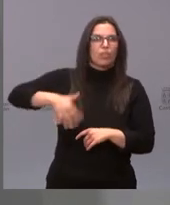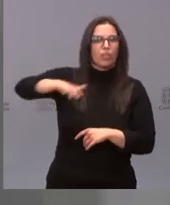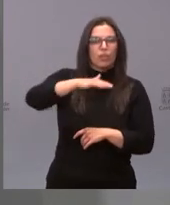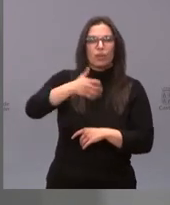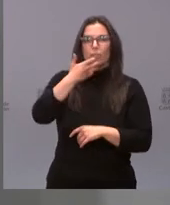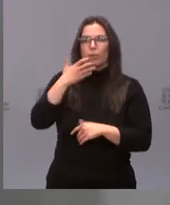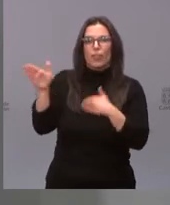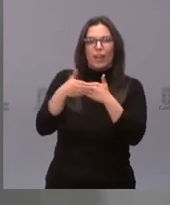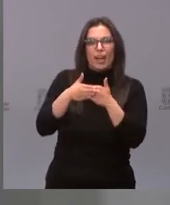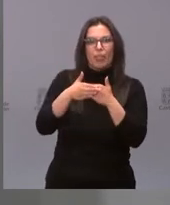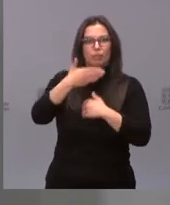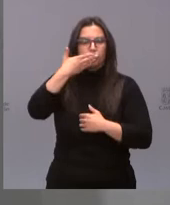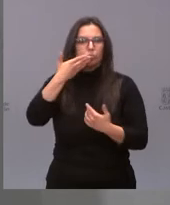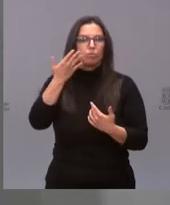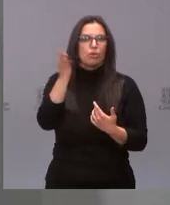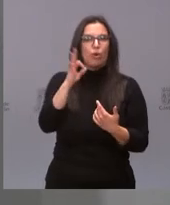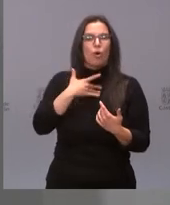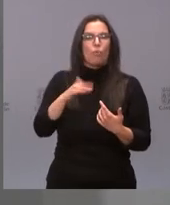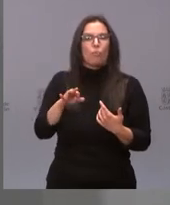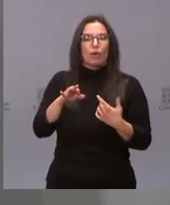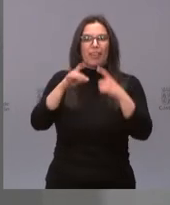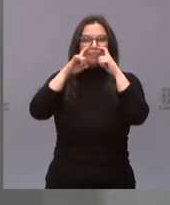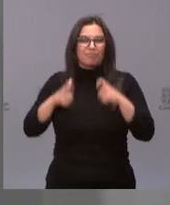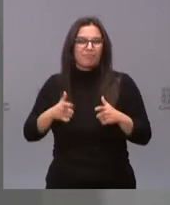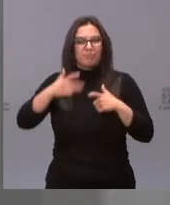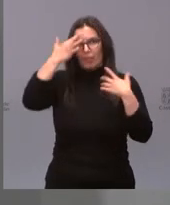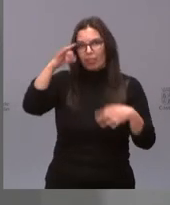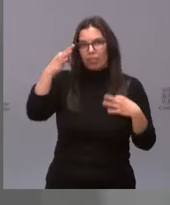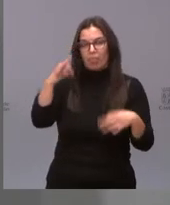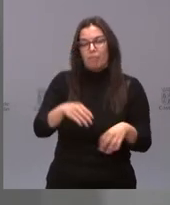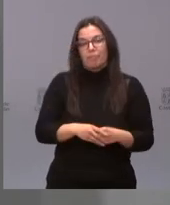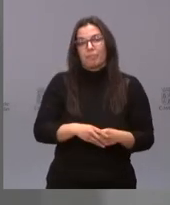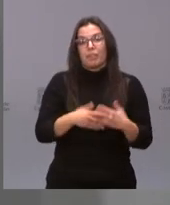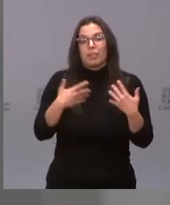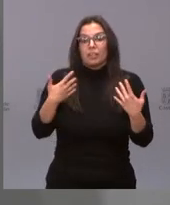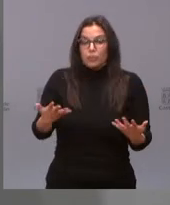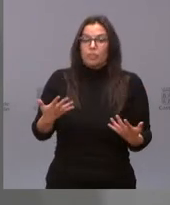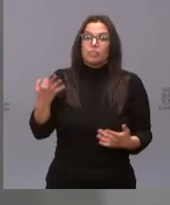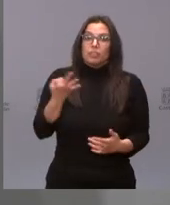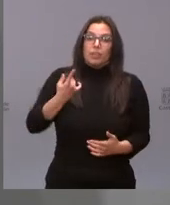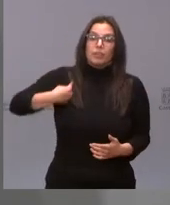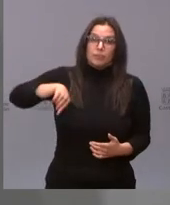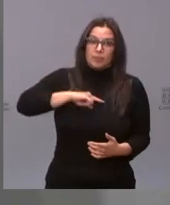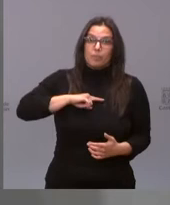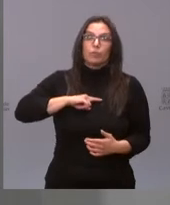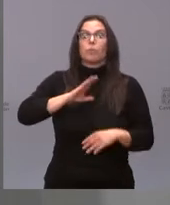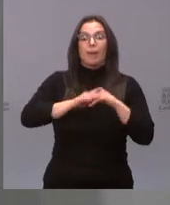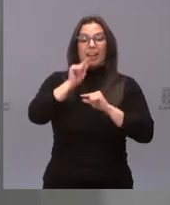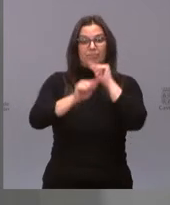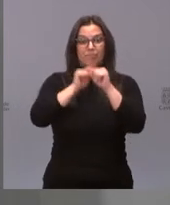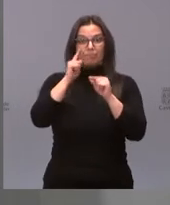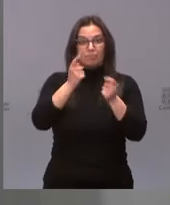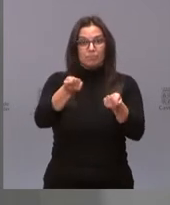pueden estar cerrados y en los que podemos prescindir de la mascarilla. Por lo tanto, tenemos que, para reducir los casos,